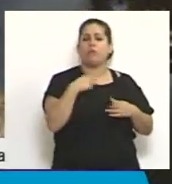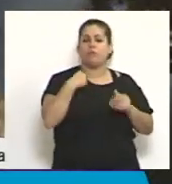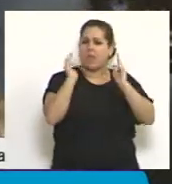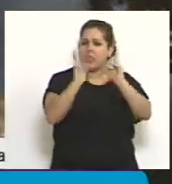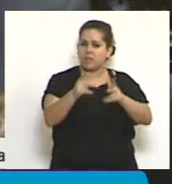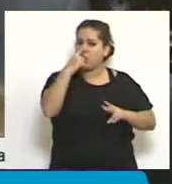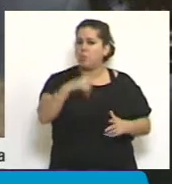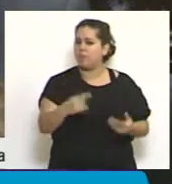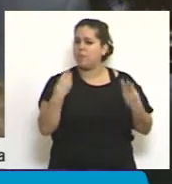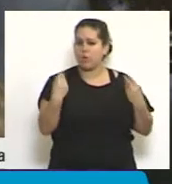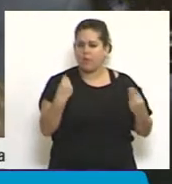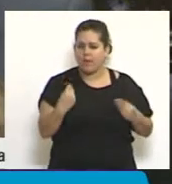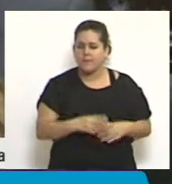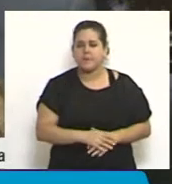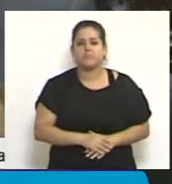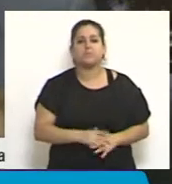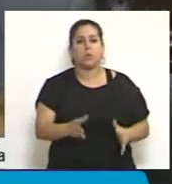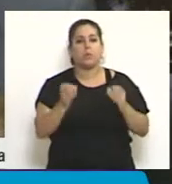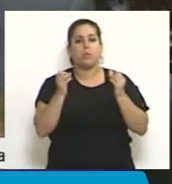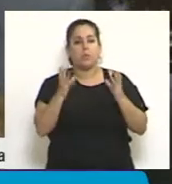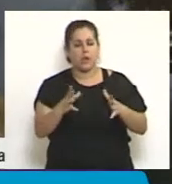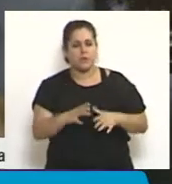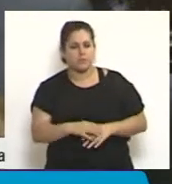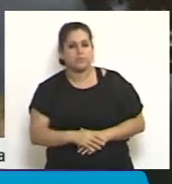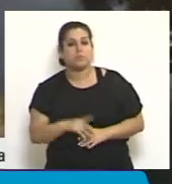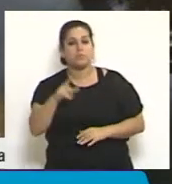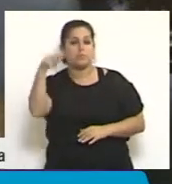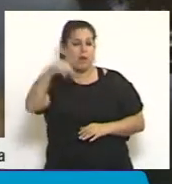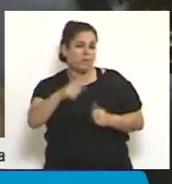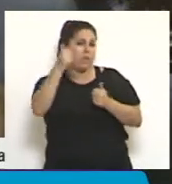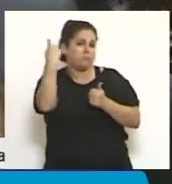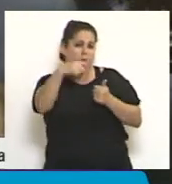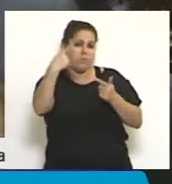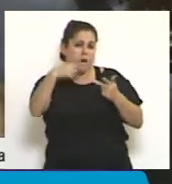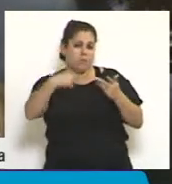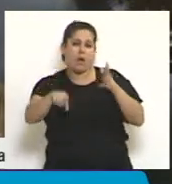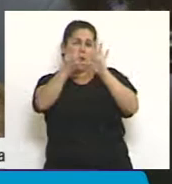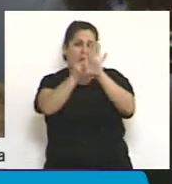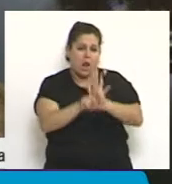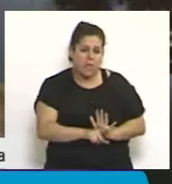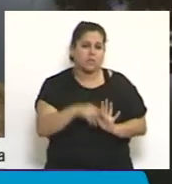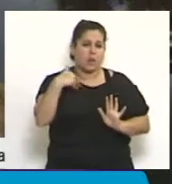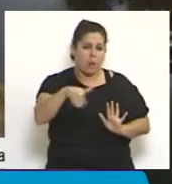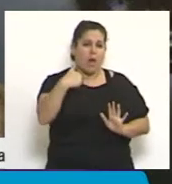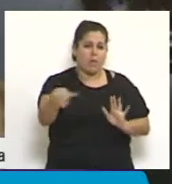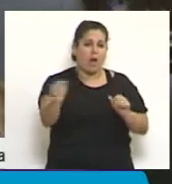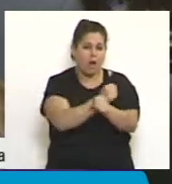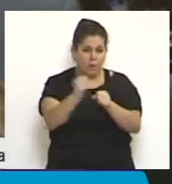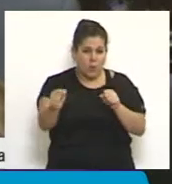bueno, este paquete enlatado de leyes que estamos por aprobar hoy,